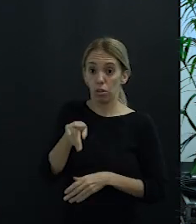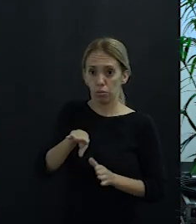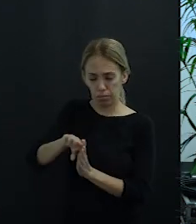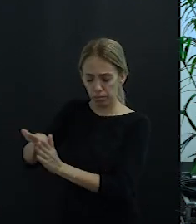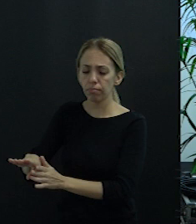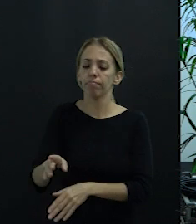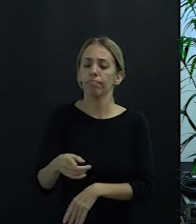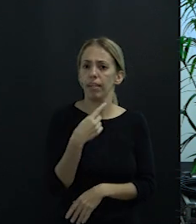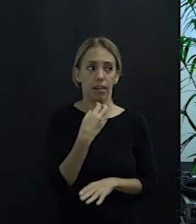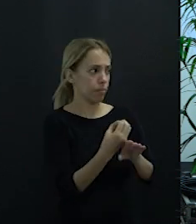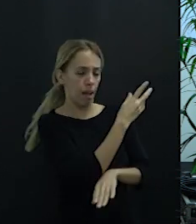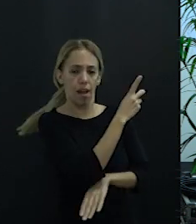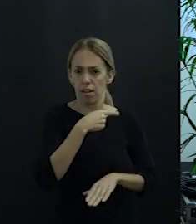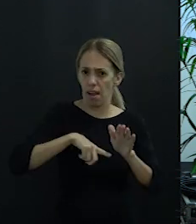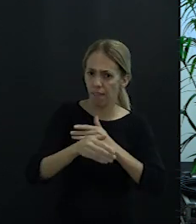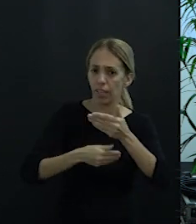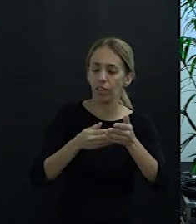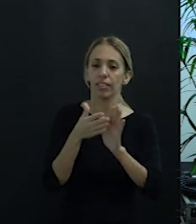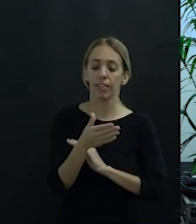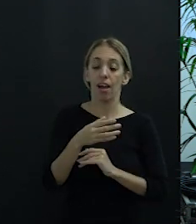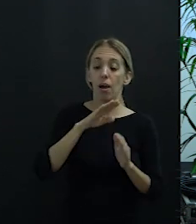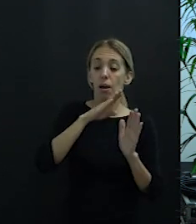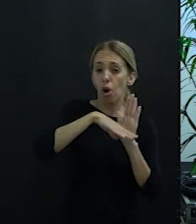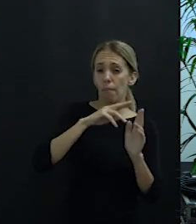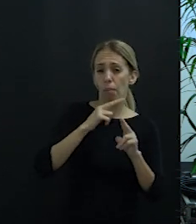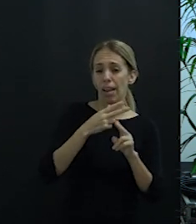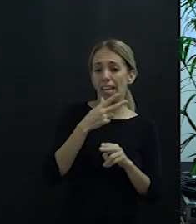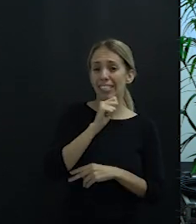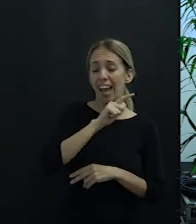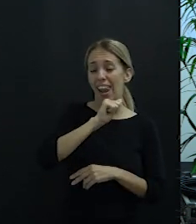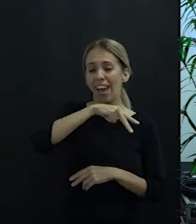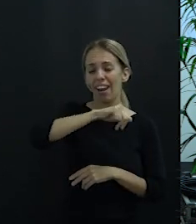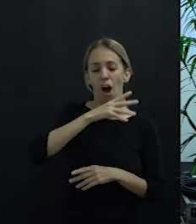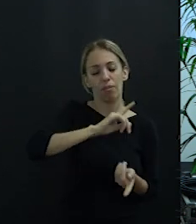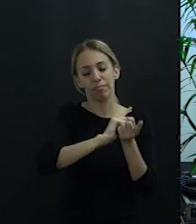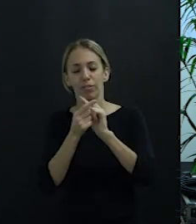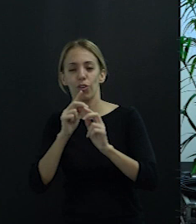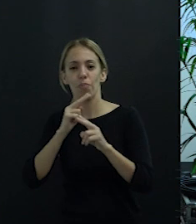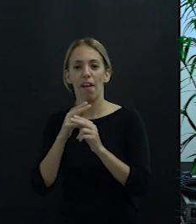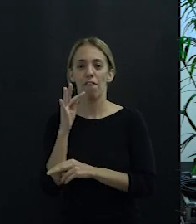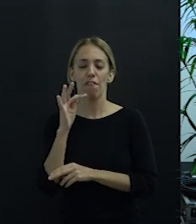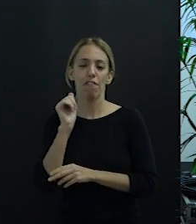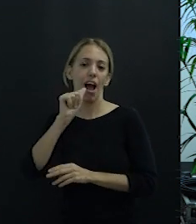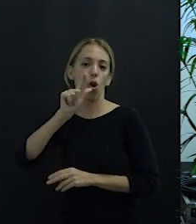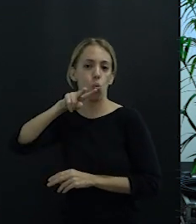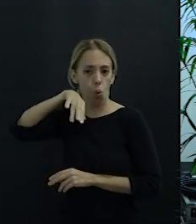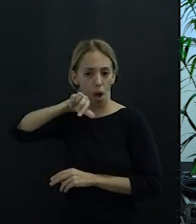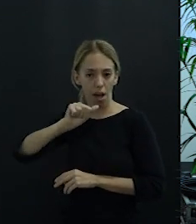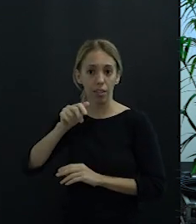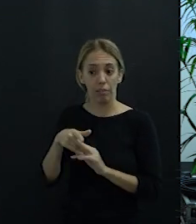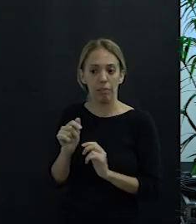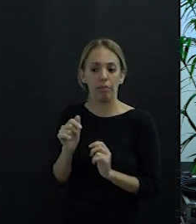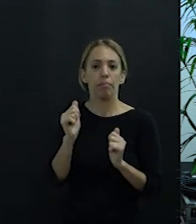seguimos avanzando. Nuestra chalana va a mutar. Será la falúa. Esperamos con la nueva aportación dineraria. La